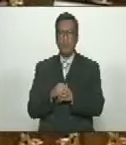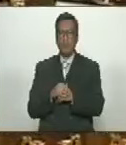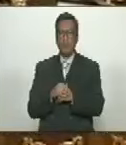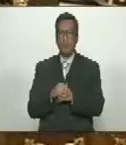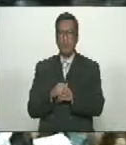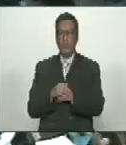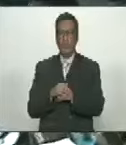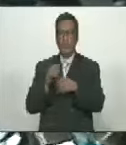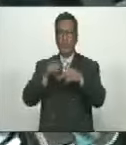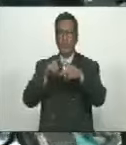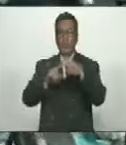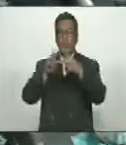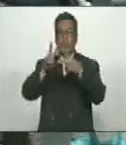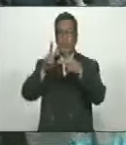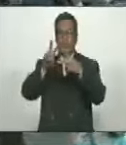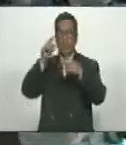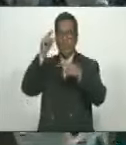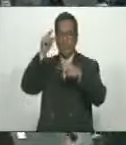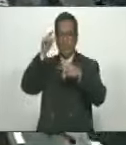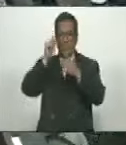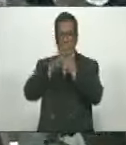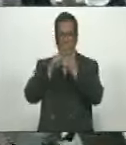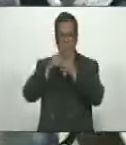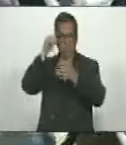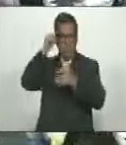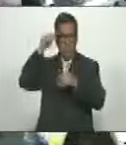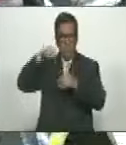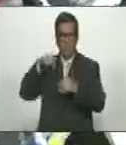segundo punto de Lorenzo del Día ciudadana secretaria